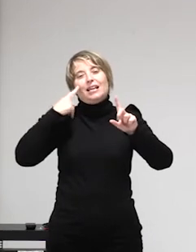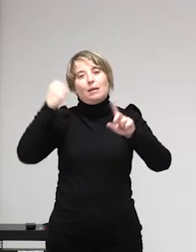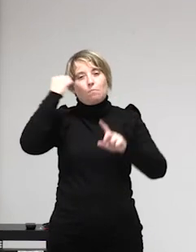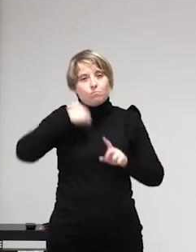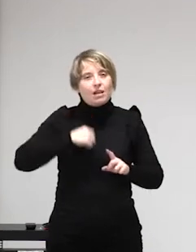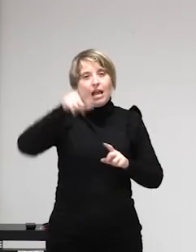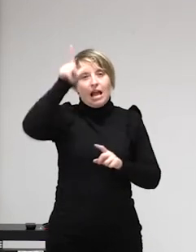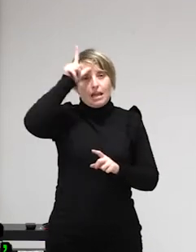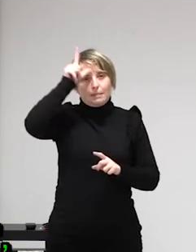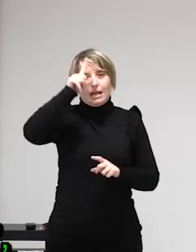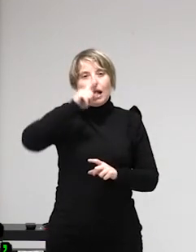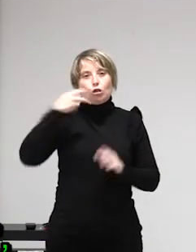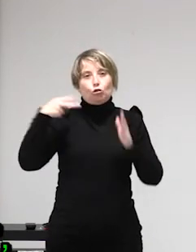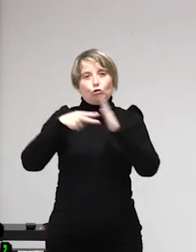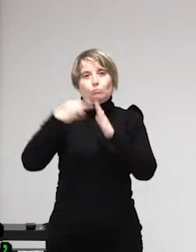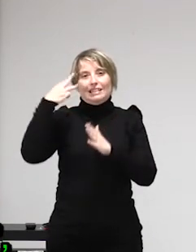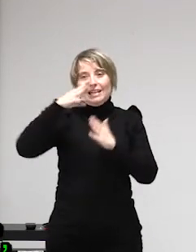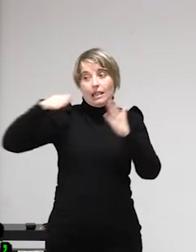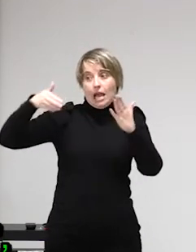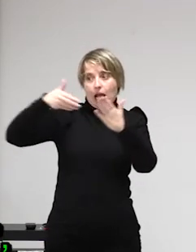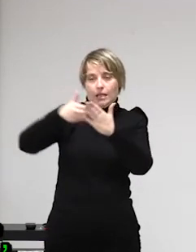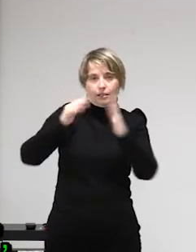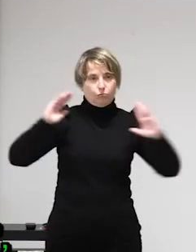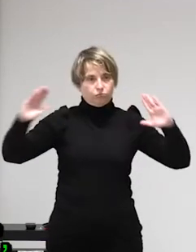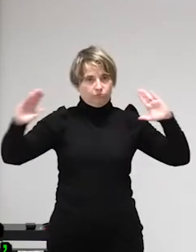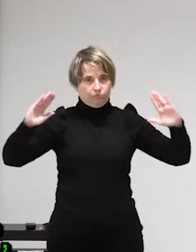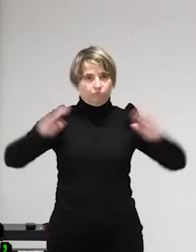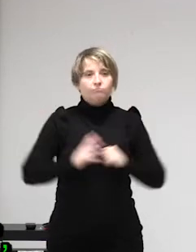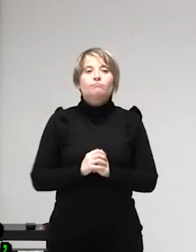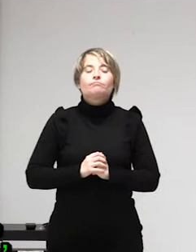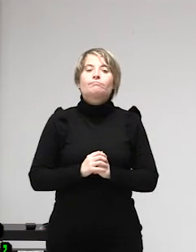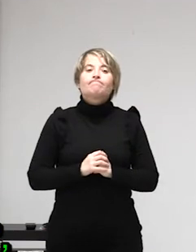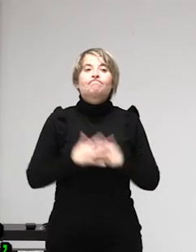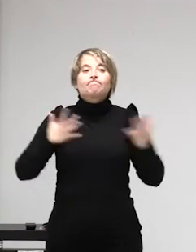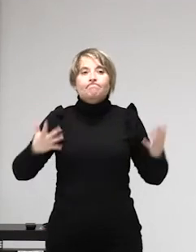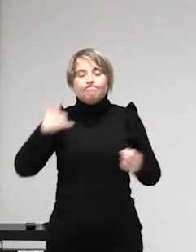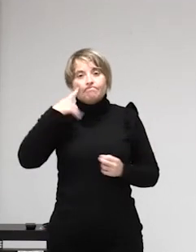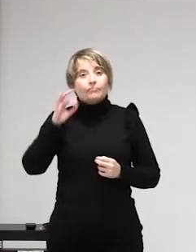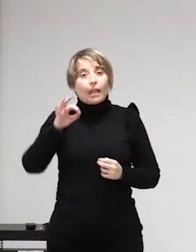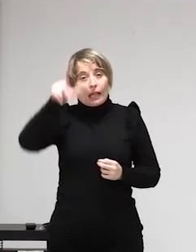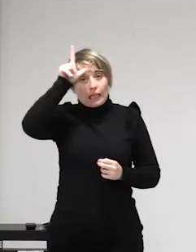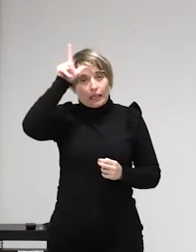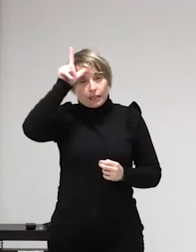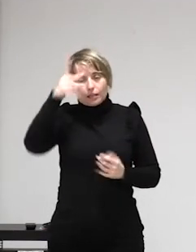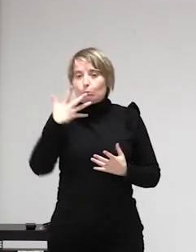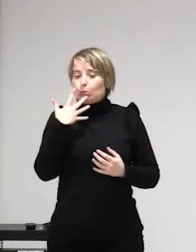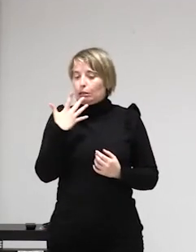tener miedo de denunciar a la policía porque claro eso ya va a decir yo soy prostituta estoy en tal piso ya eso va